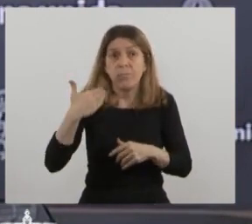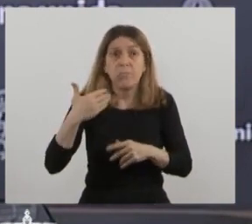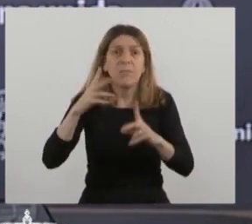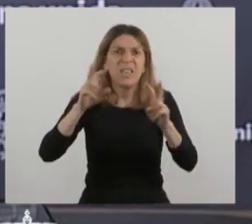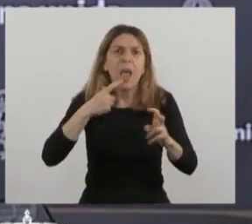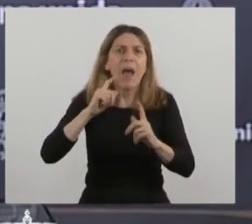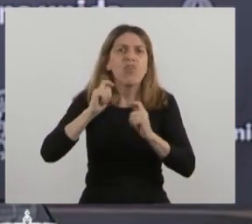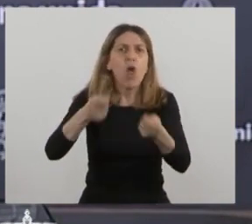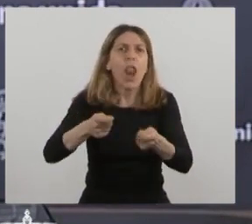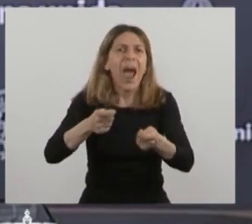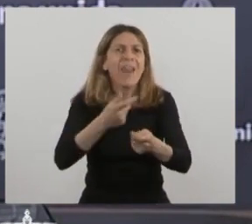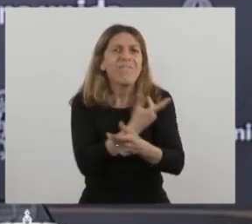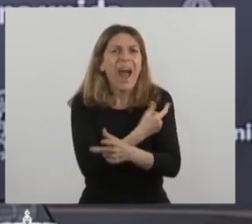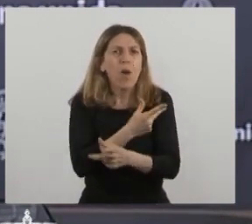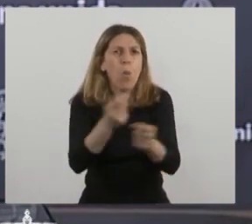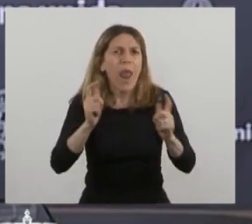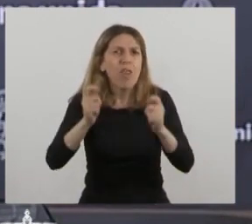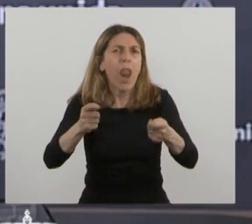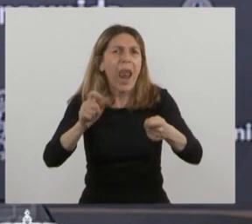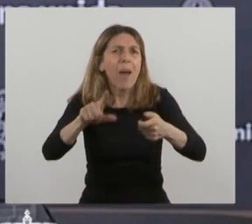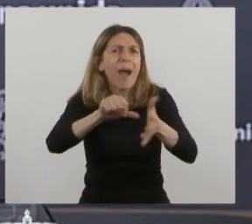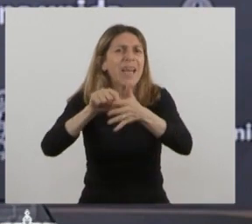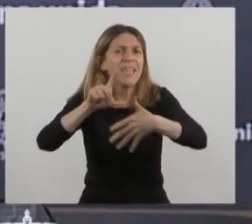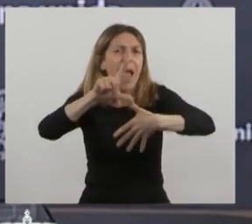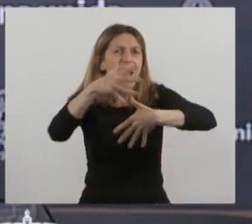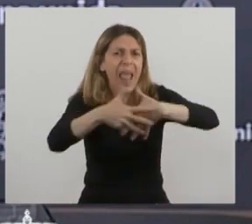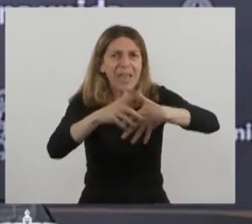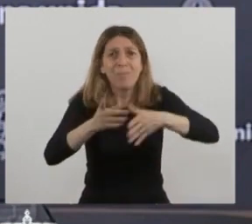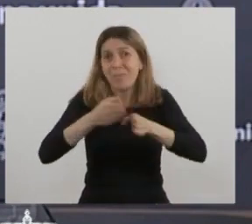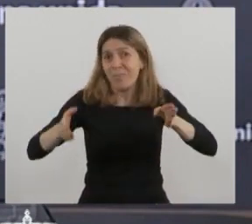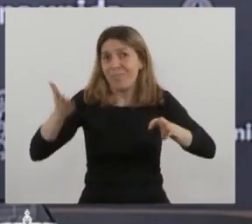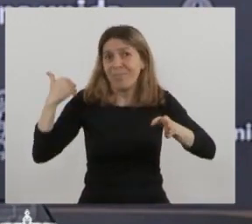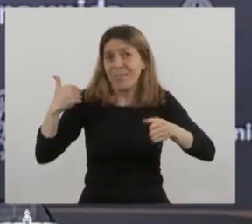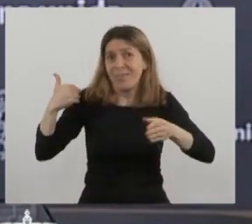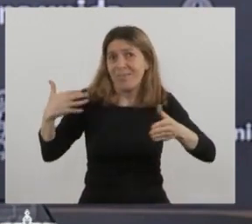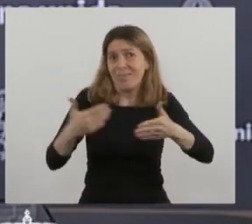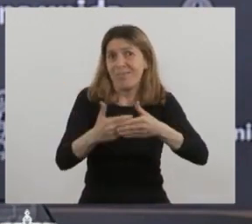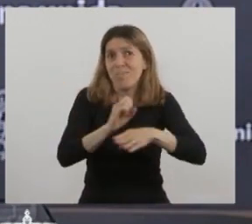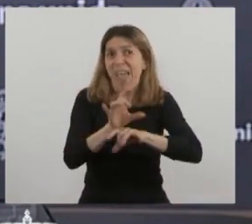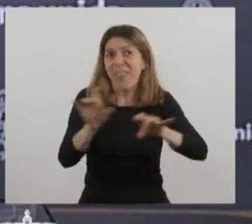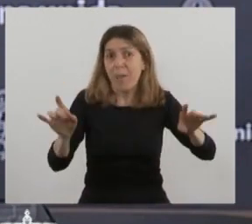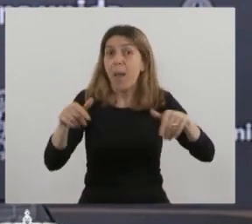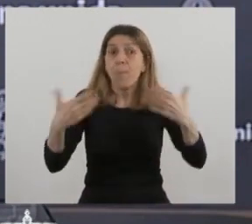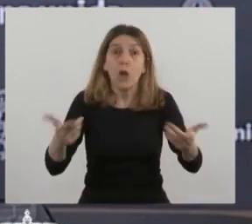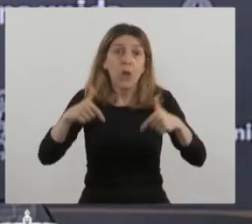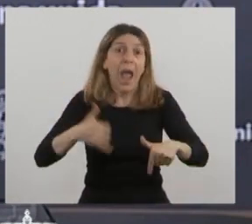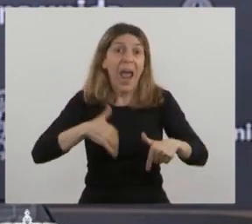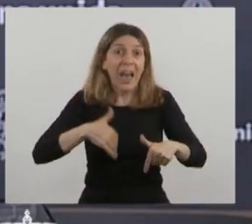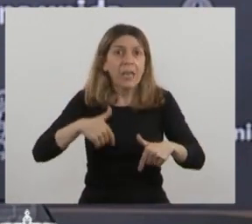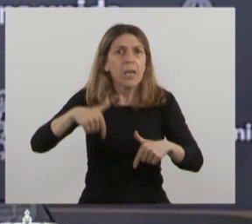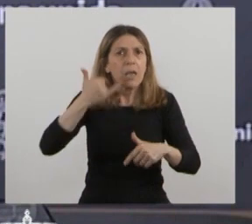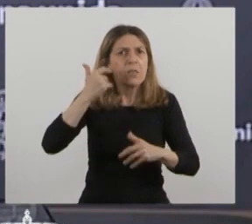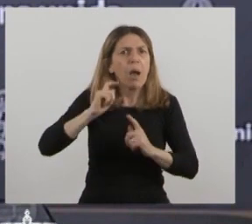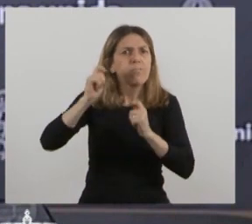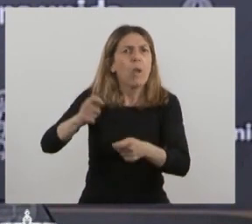de vacunas a países de América Latina durante la pandemia. Por eso, desde Argentina, hoy estamos donando un